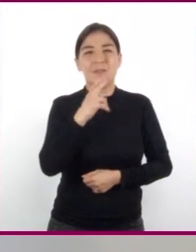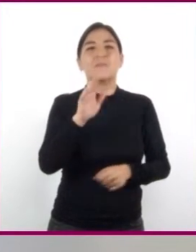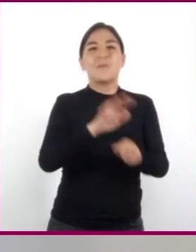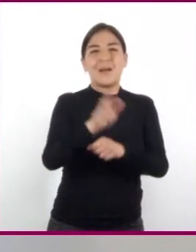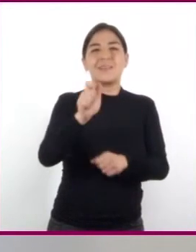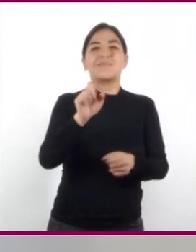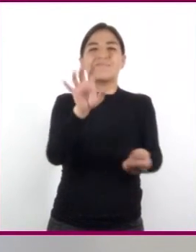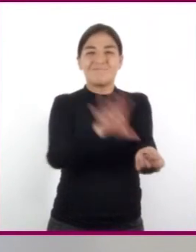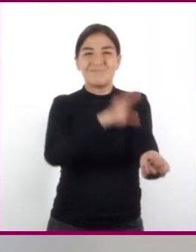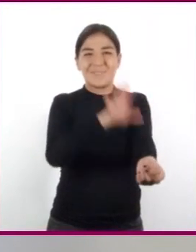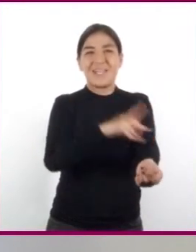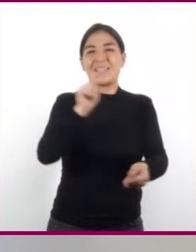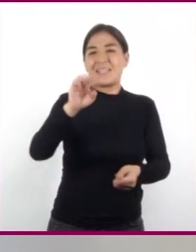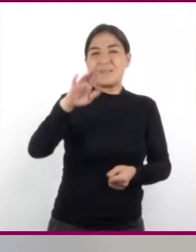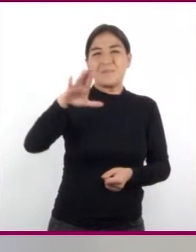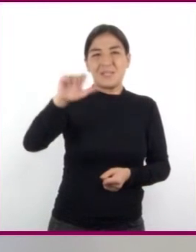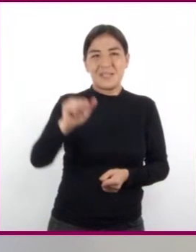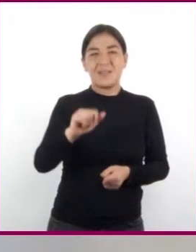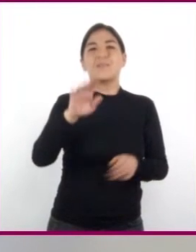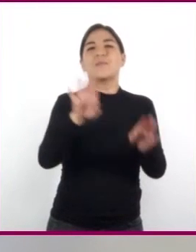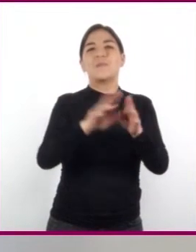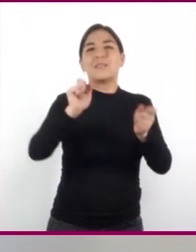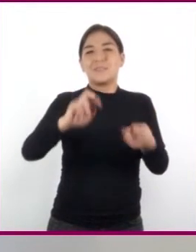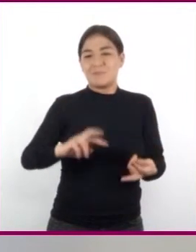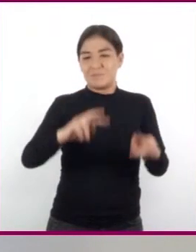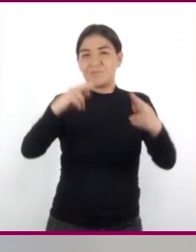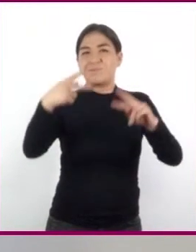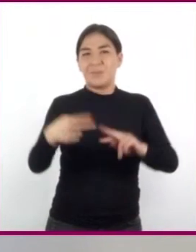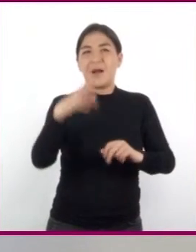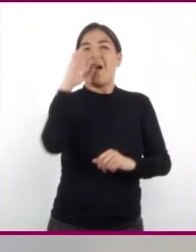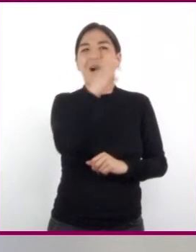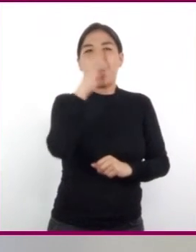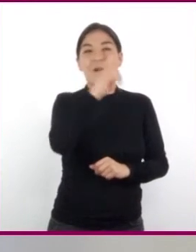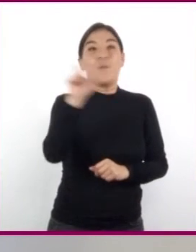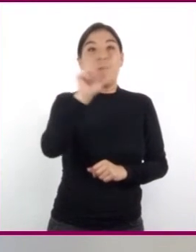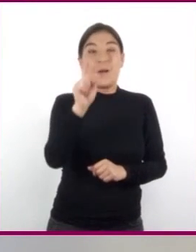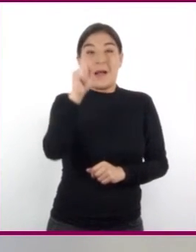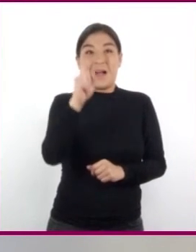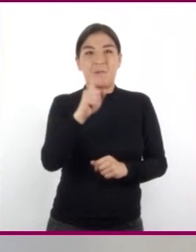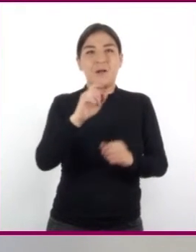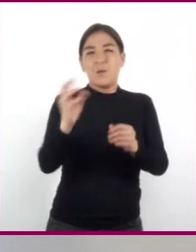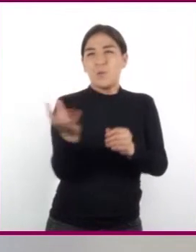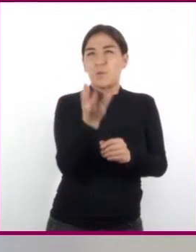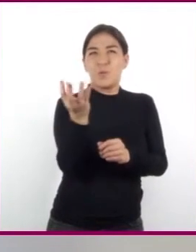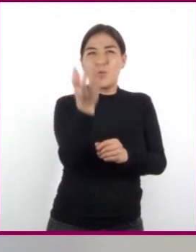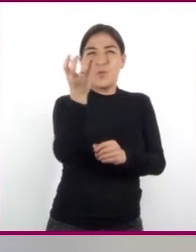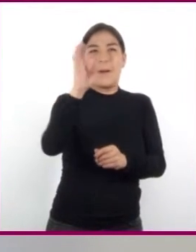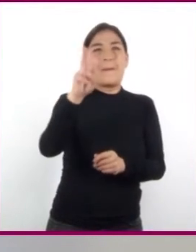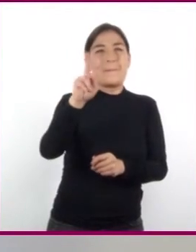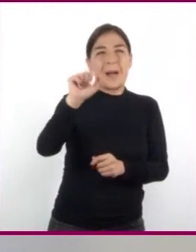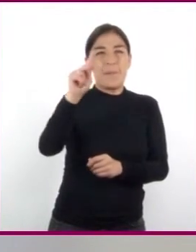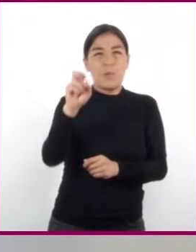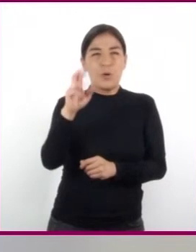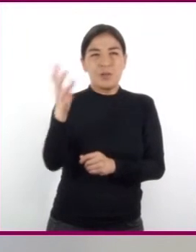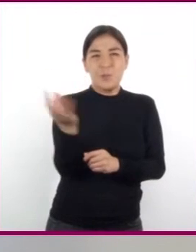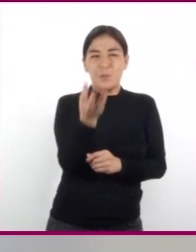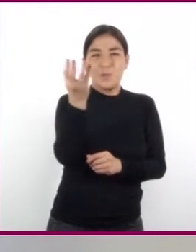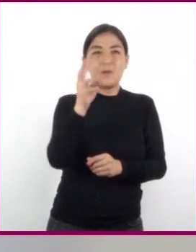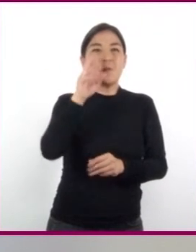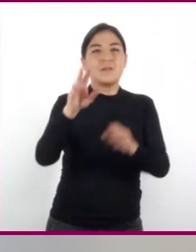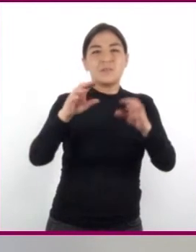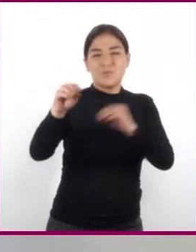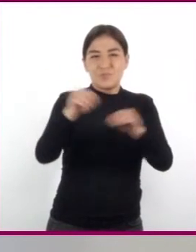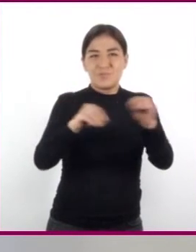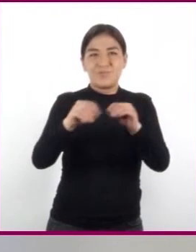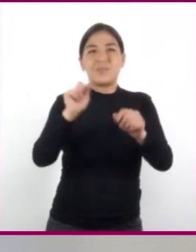energía térmica y la transferencia de calor. Cuando el agua se hace vapor, mueve turbinas que transforman la